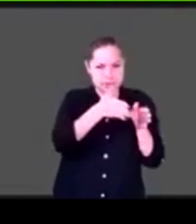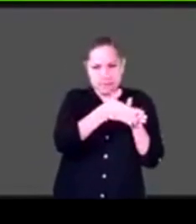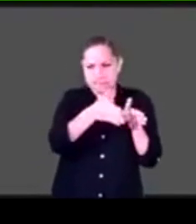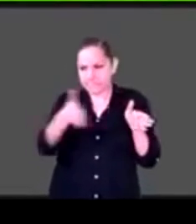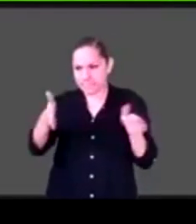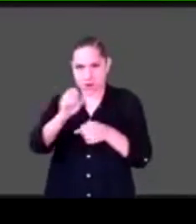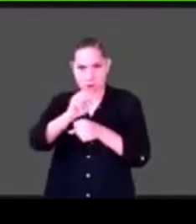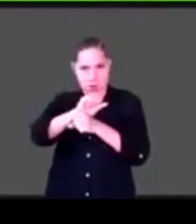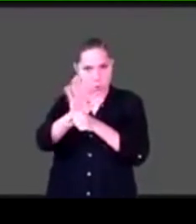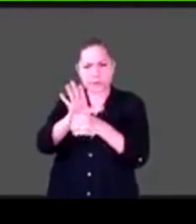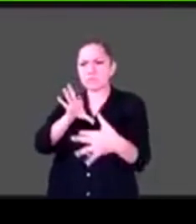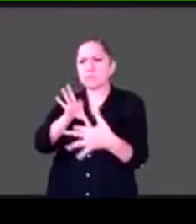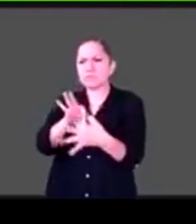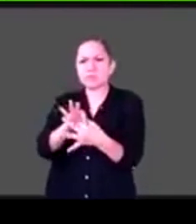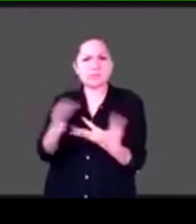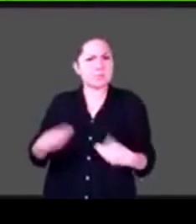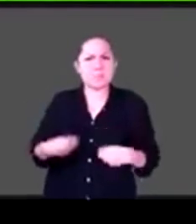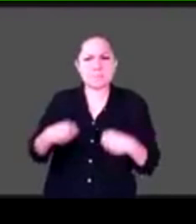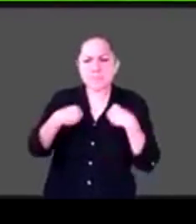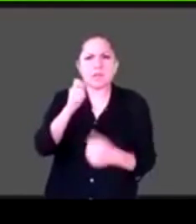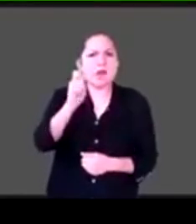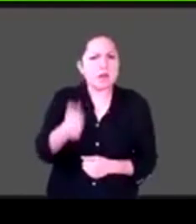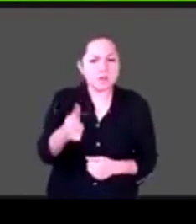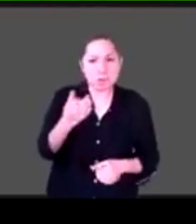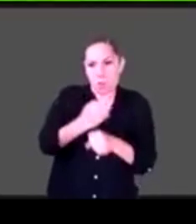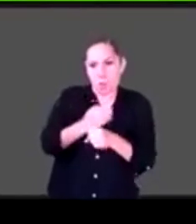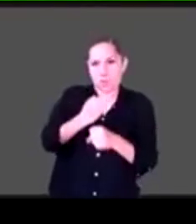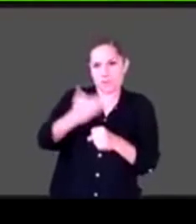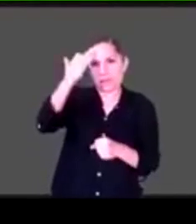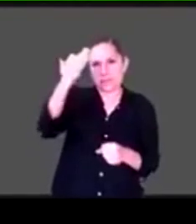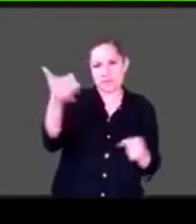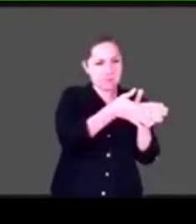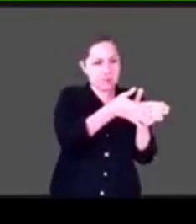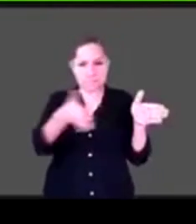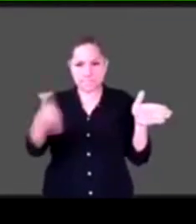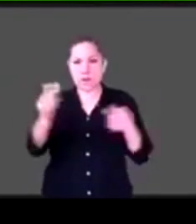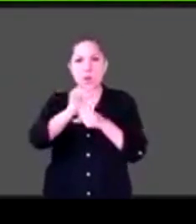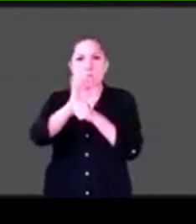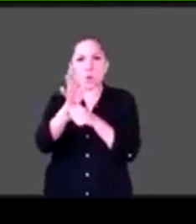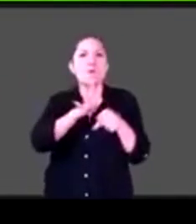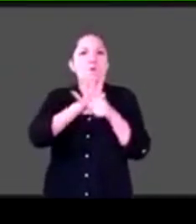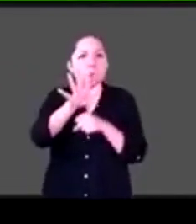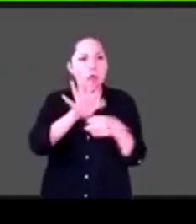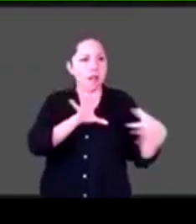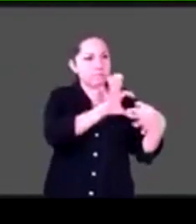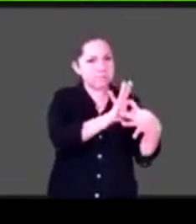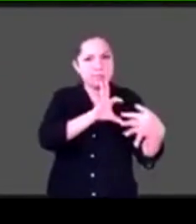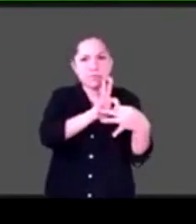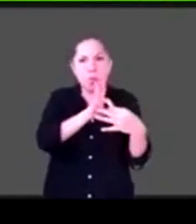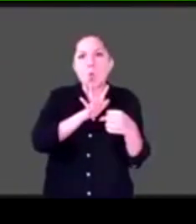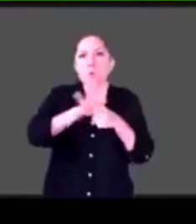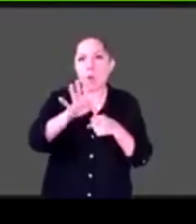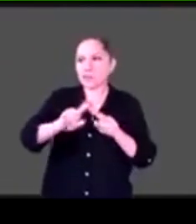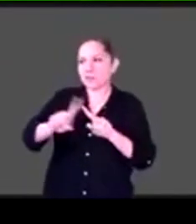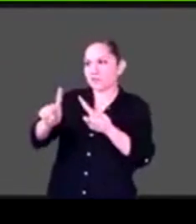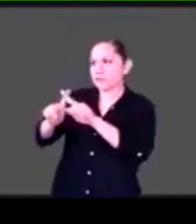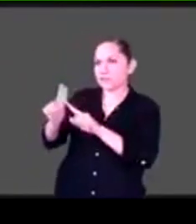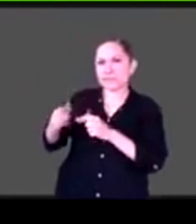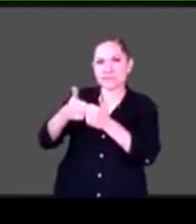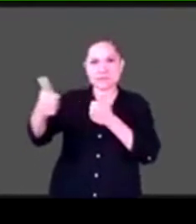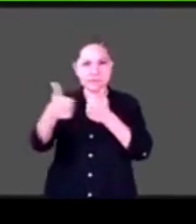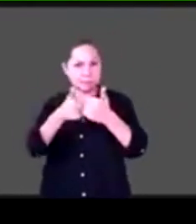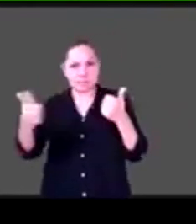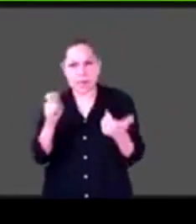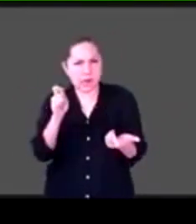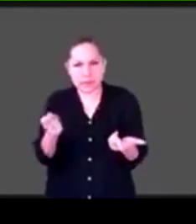termina unificando y en qué definitivamente nos separa, qué hay en común entre vivir la cuarentena, el confinamiento y la nueva normalidad con alguna